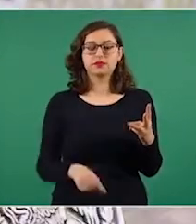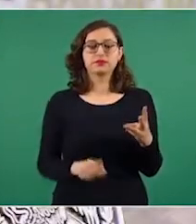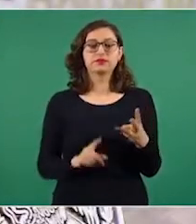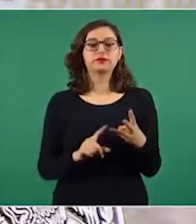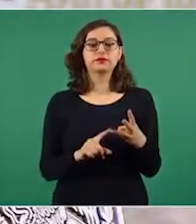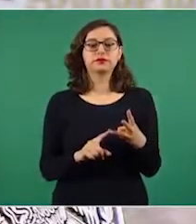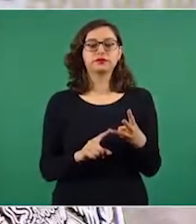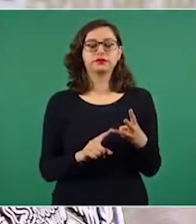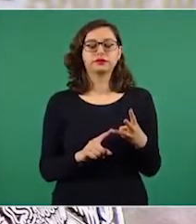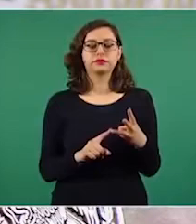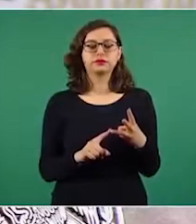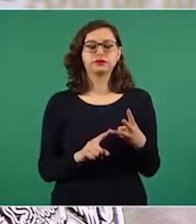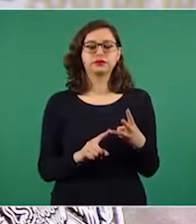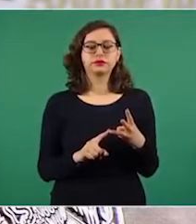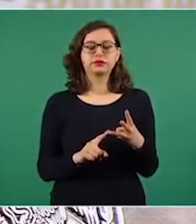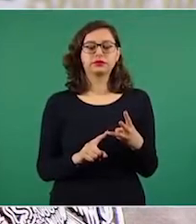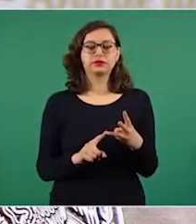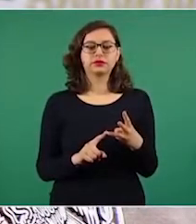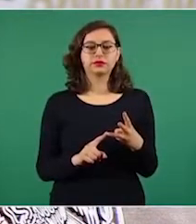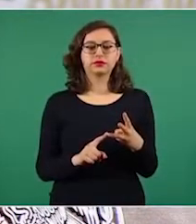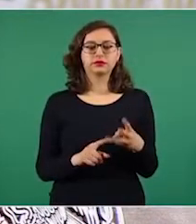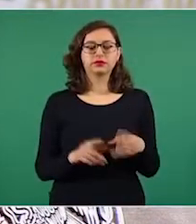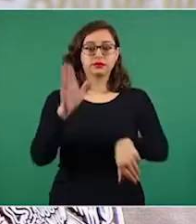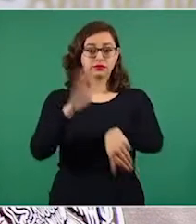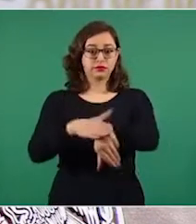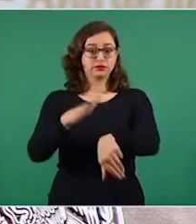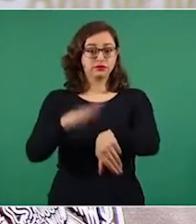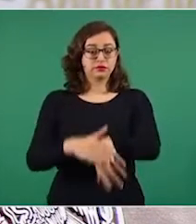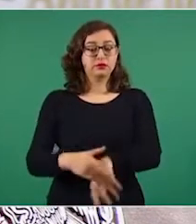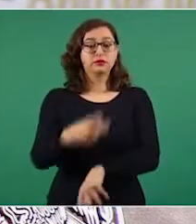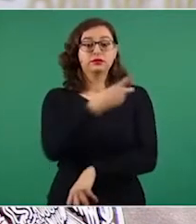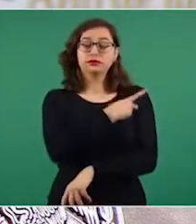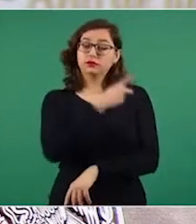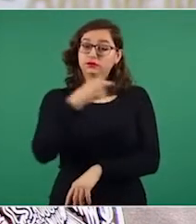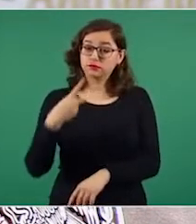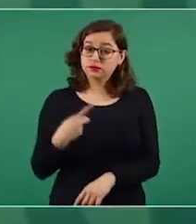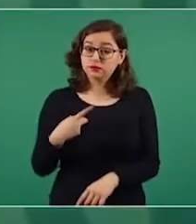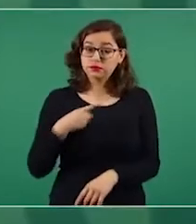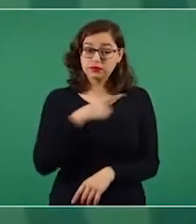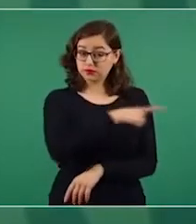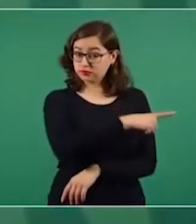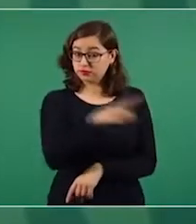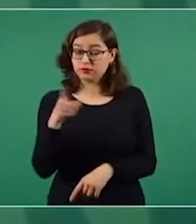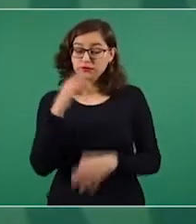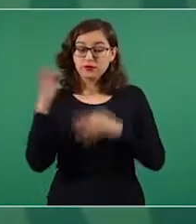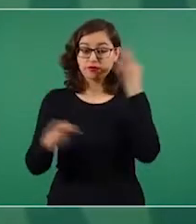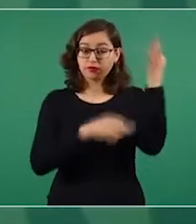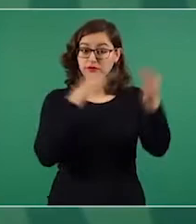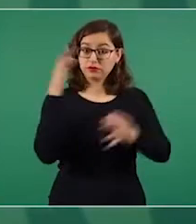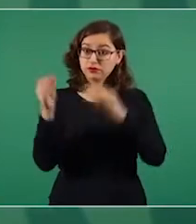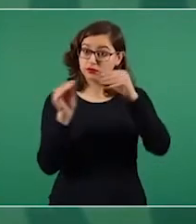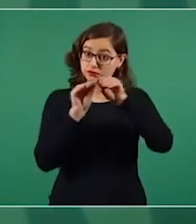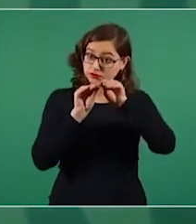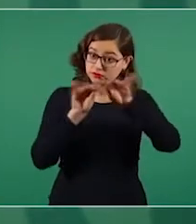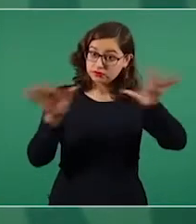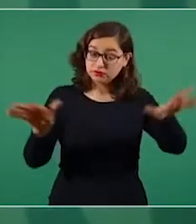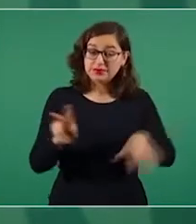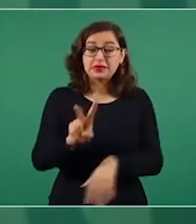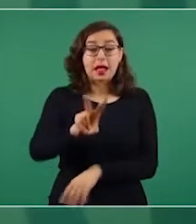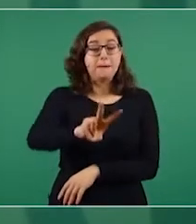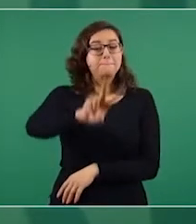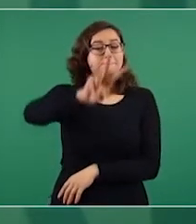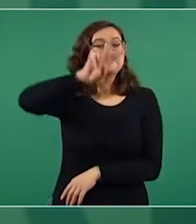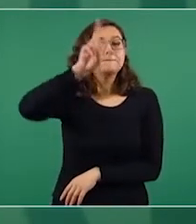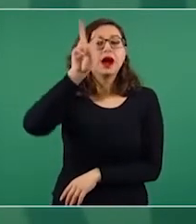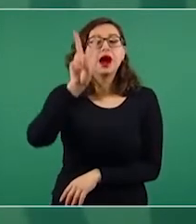Desde esta sección hacemos un llamado a pegarse a un principio de verdad, pues esta es la mejor manera de participar y